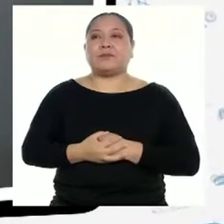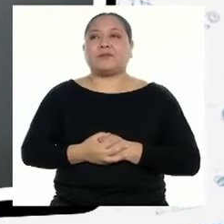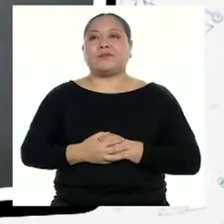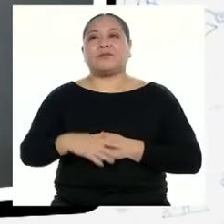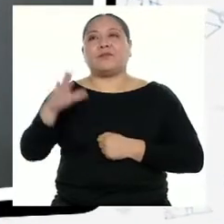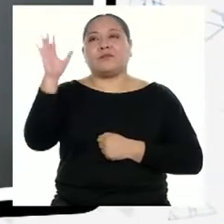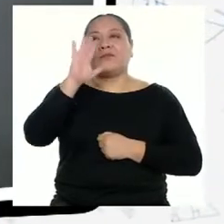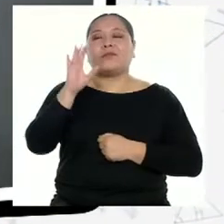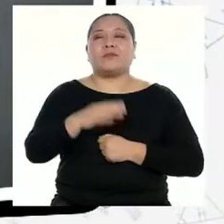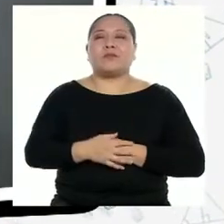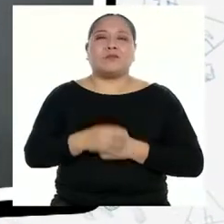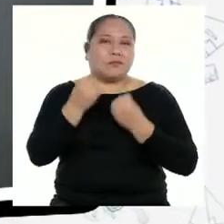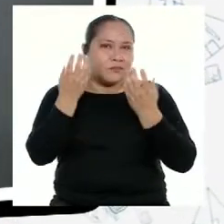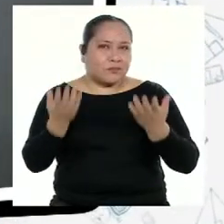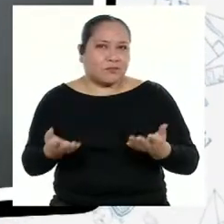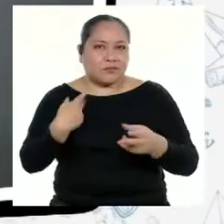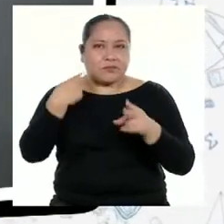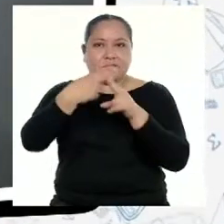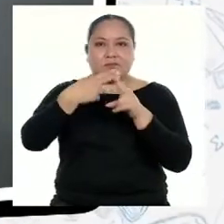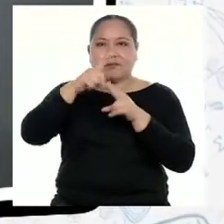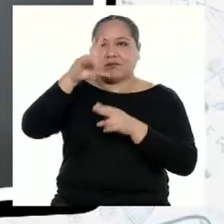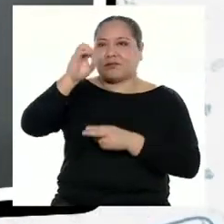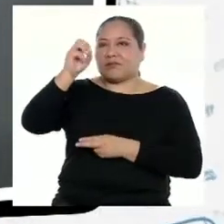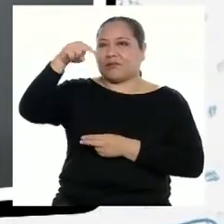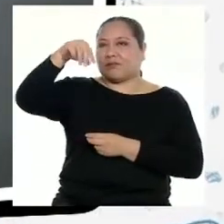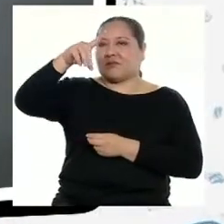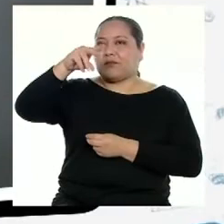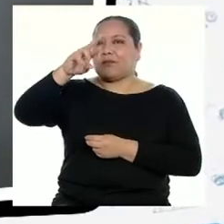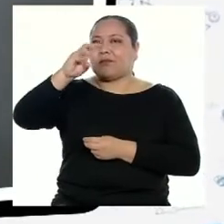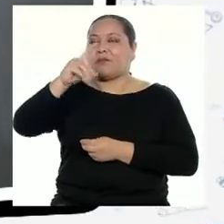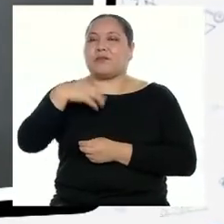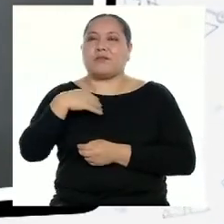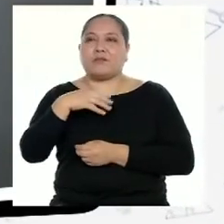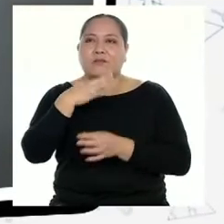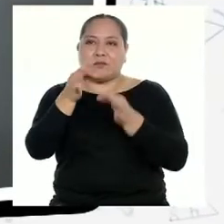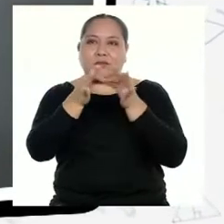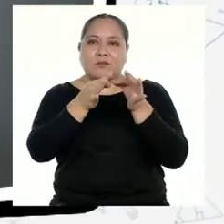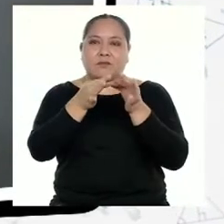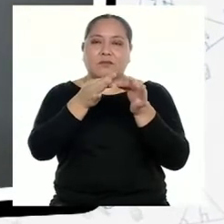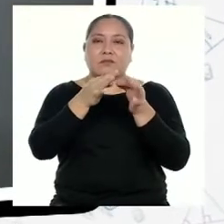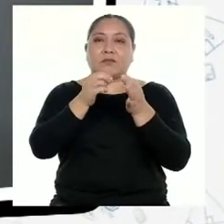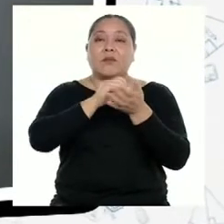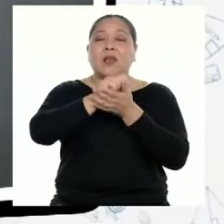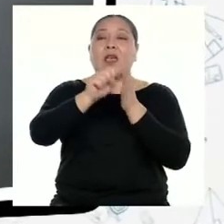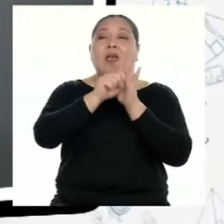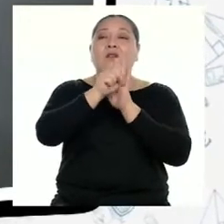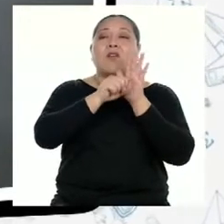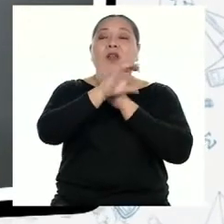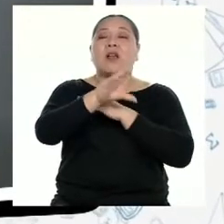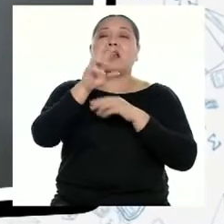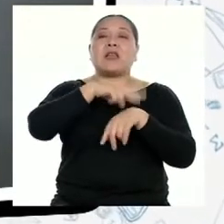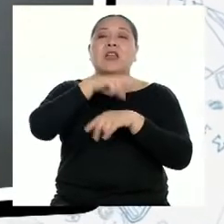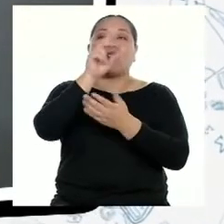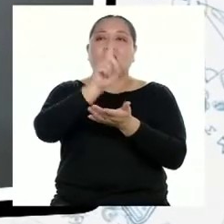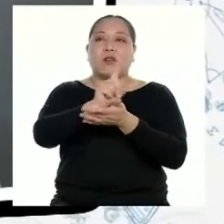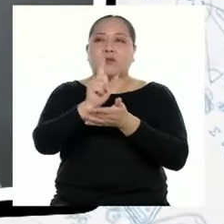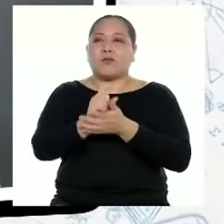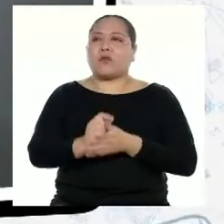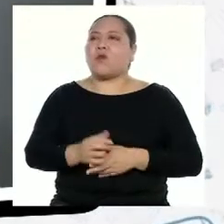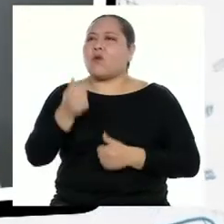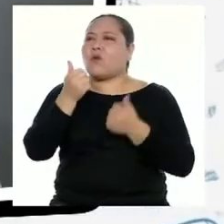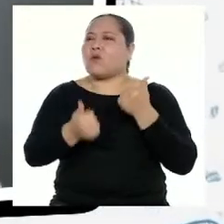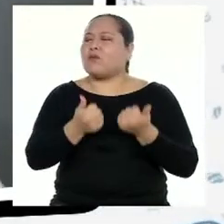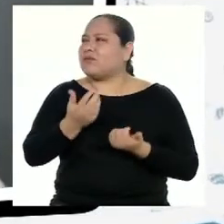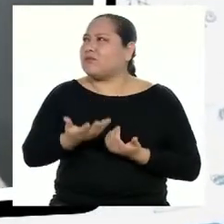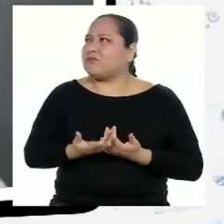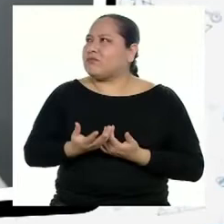Hola. ¿Cómo están todos? Mi nombre es Leonardo y les hablo desde la región Lima. Mi pregunta es ¿cuáles son las ventajas